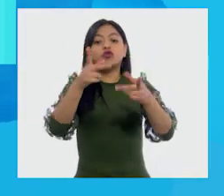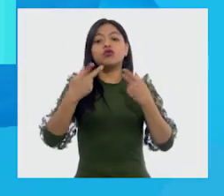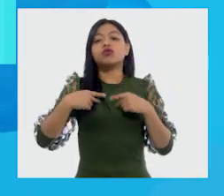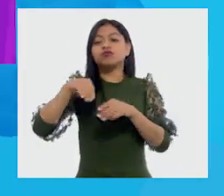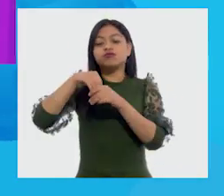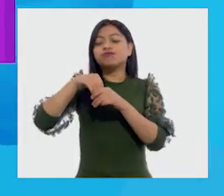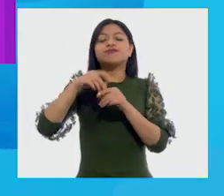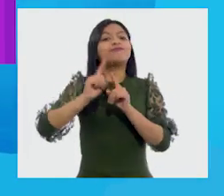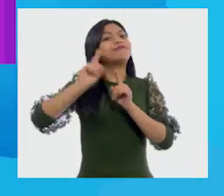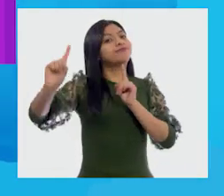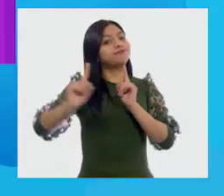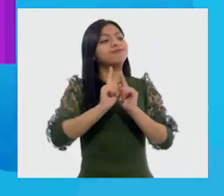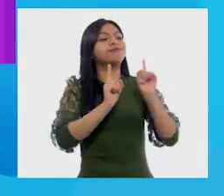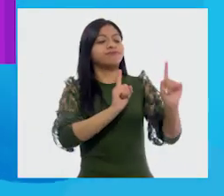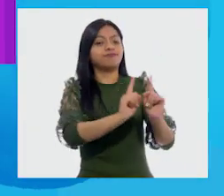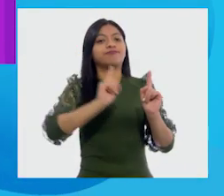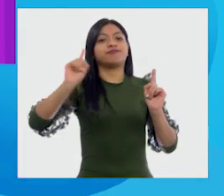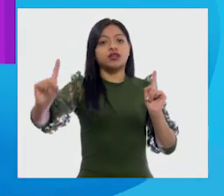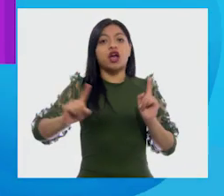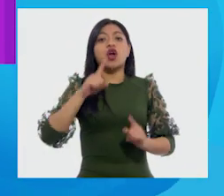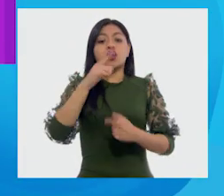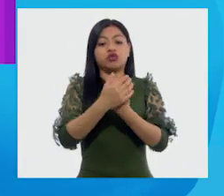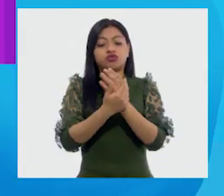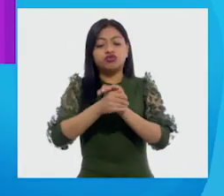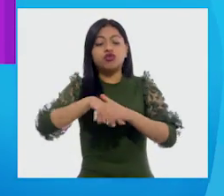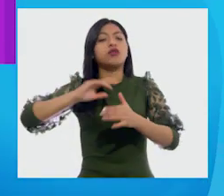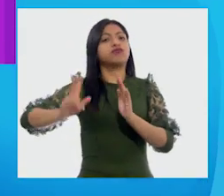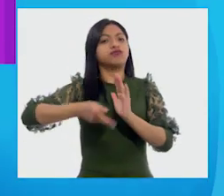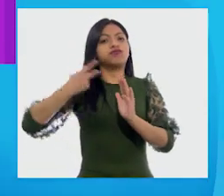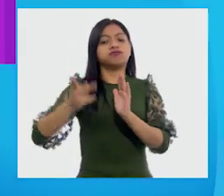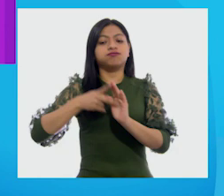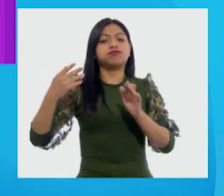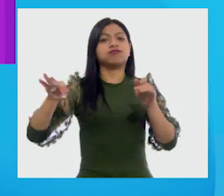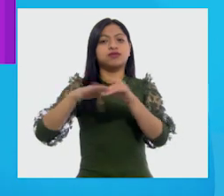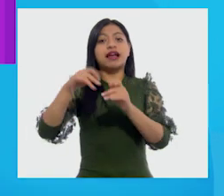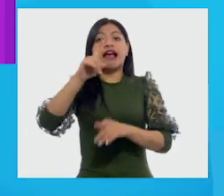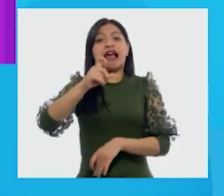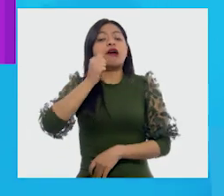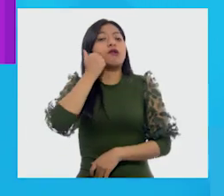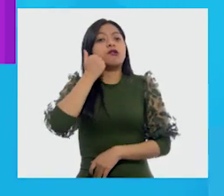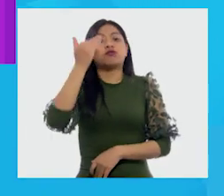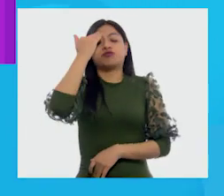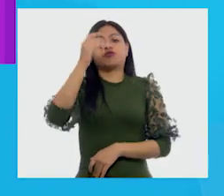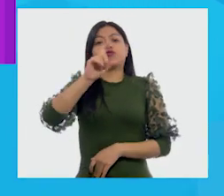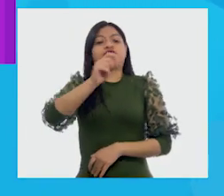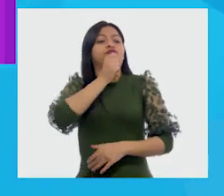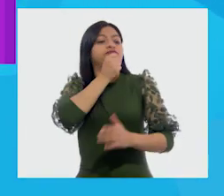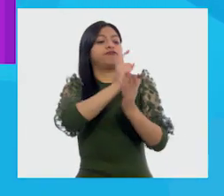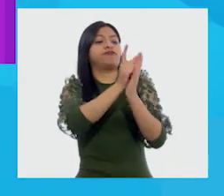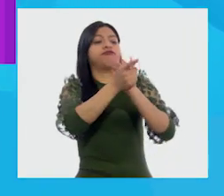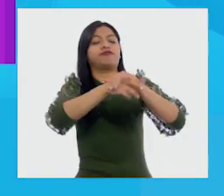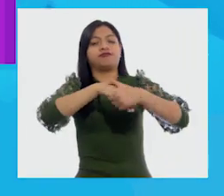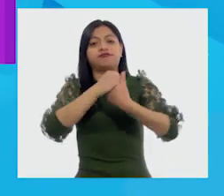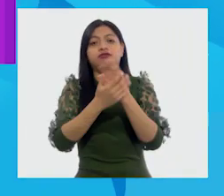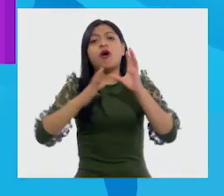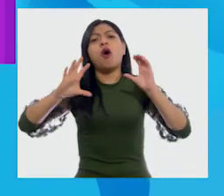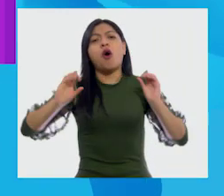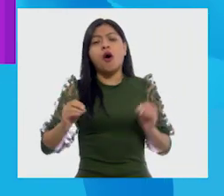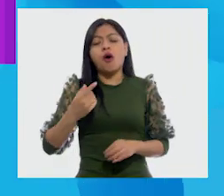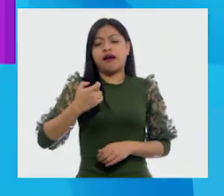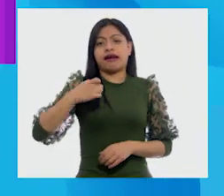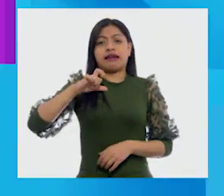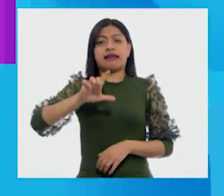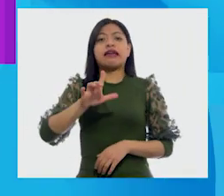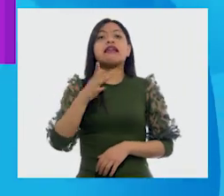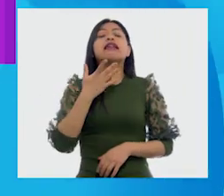distancia. Lávate las manos muy seguido con agua y jabón por lo menos durante 20 segundos. O aplica